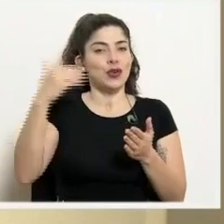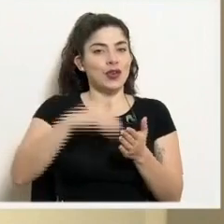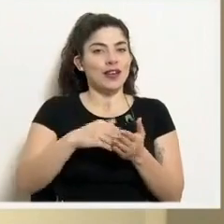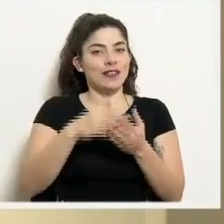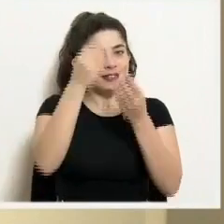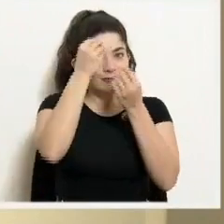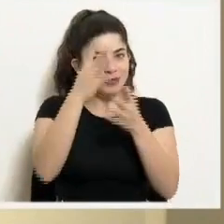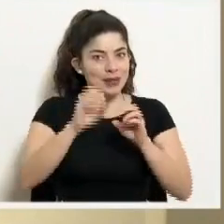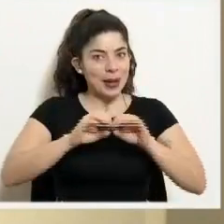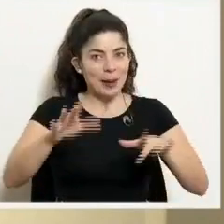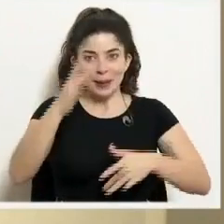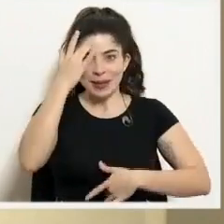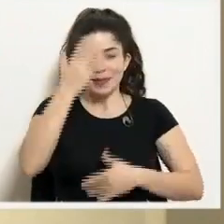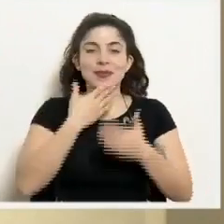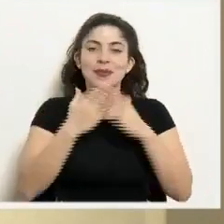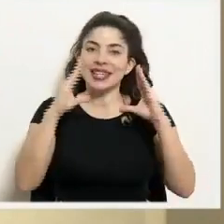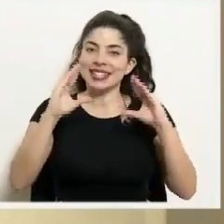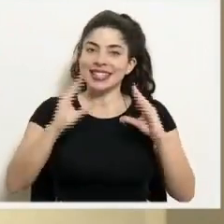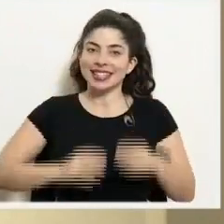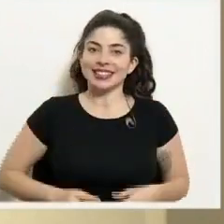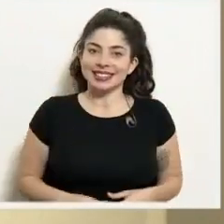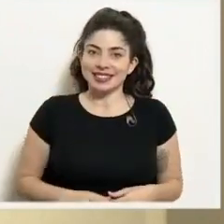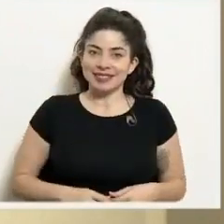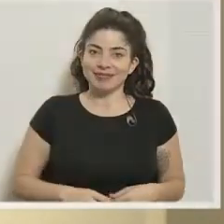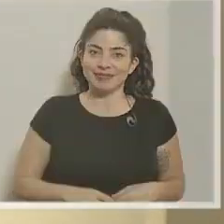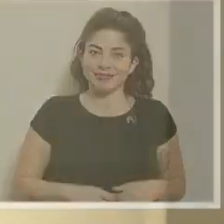reporte epidemiológico. Muy buenas tardes.